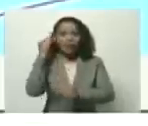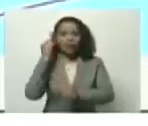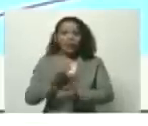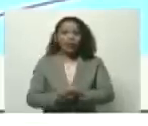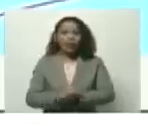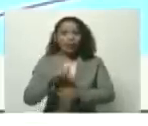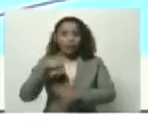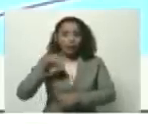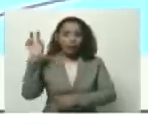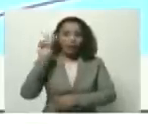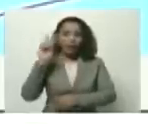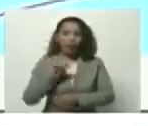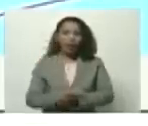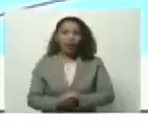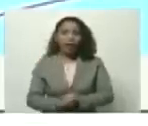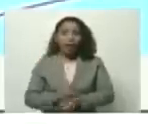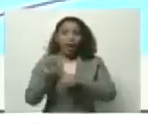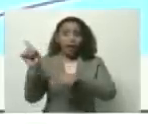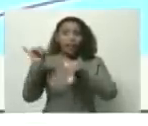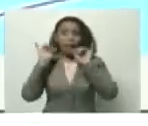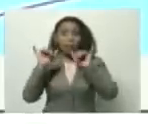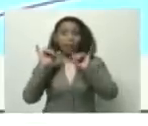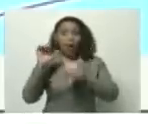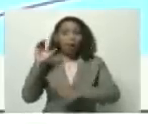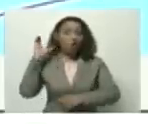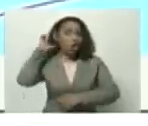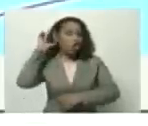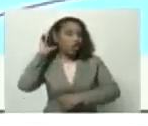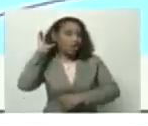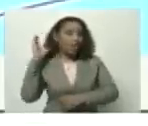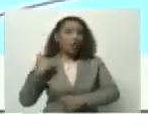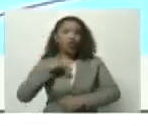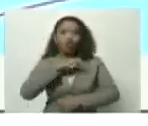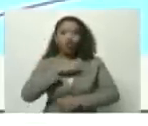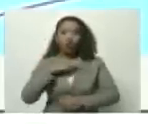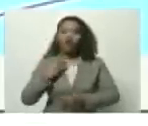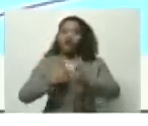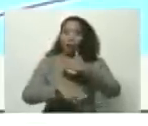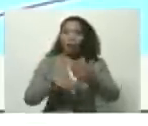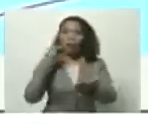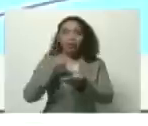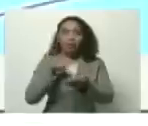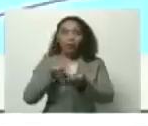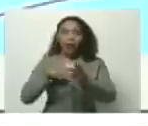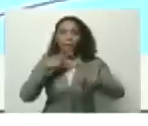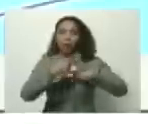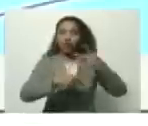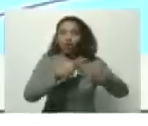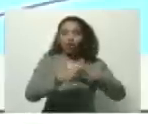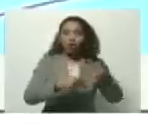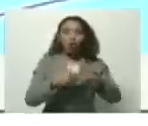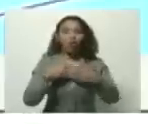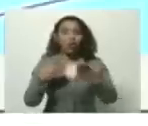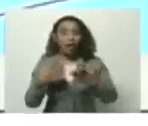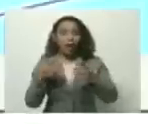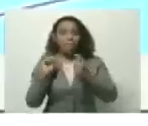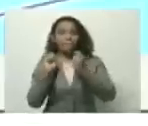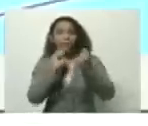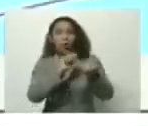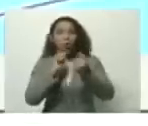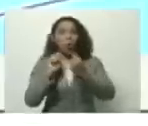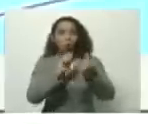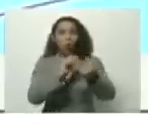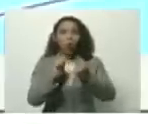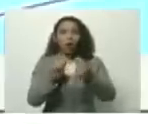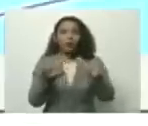de Venezuela con esa misma conciencia vamos a participar en este proceso de discusión de